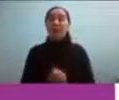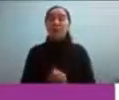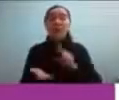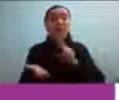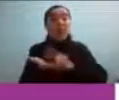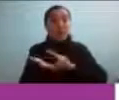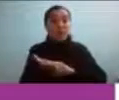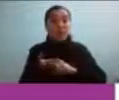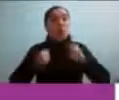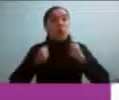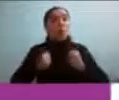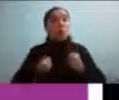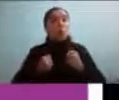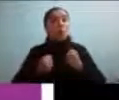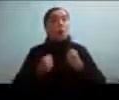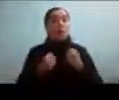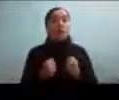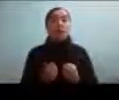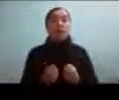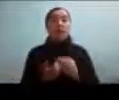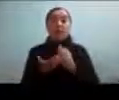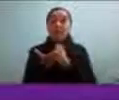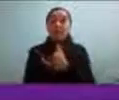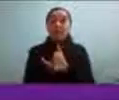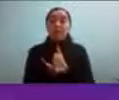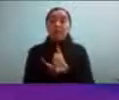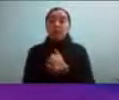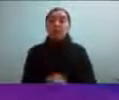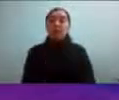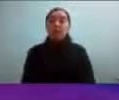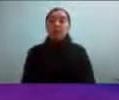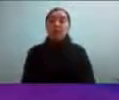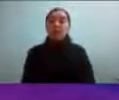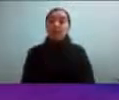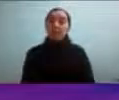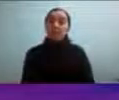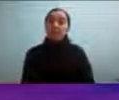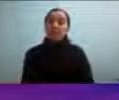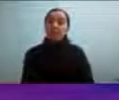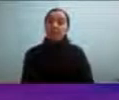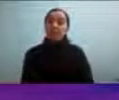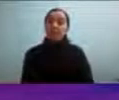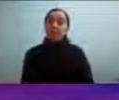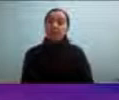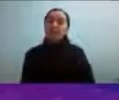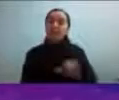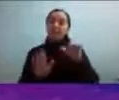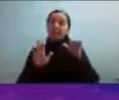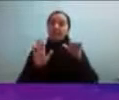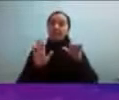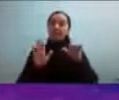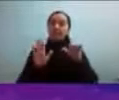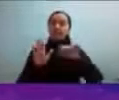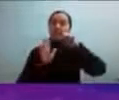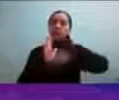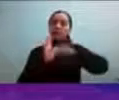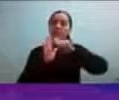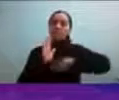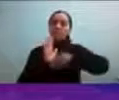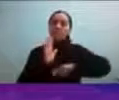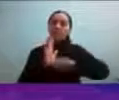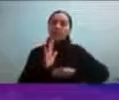intenso y comenzó primero tras como seis meses de trabajo